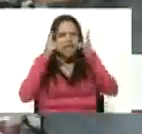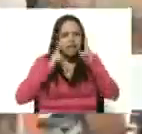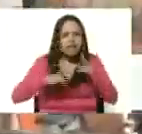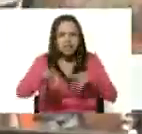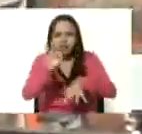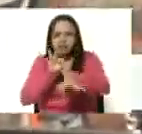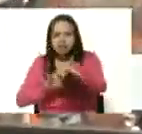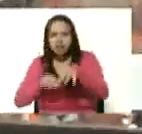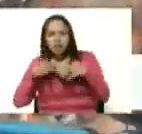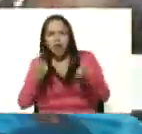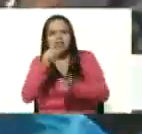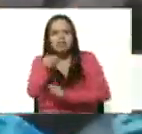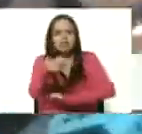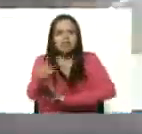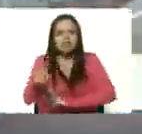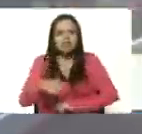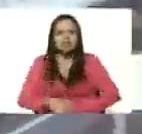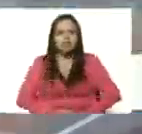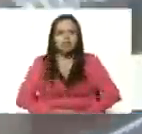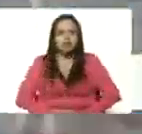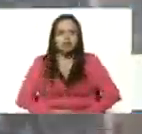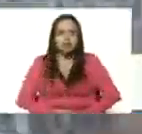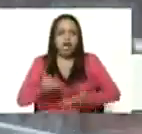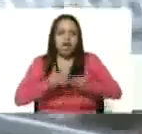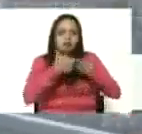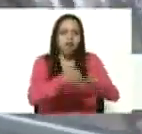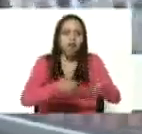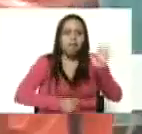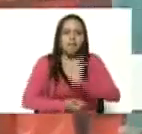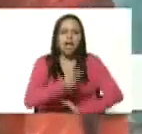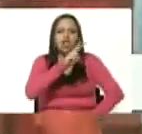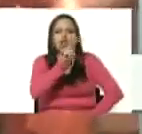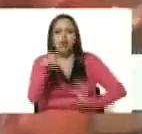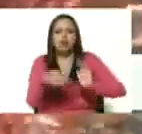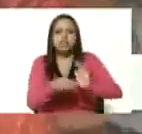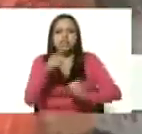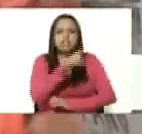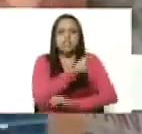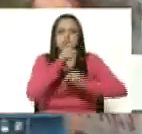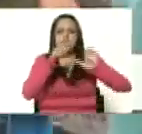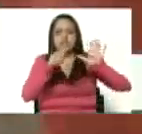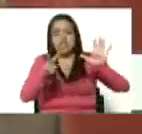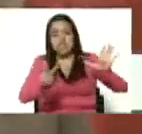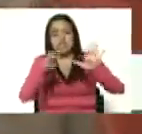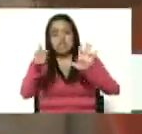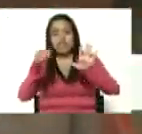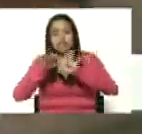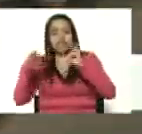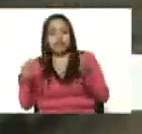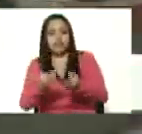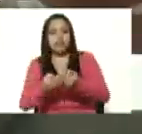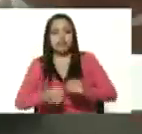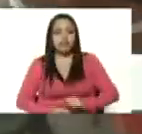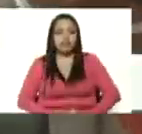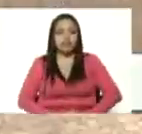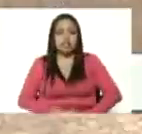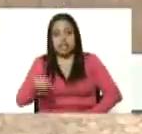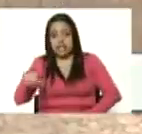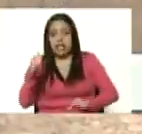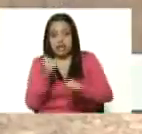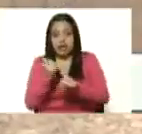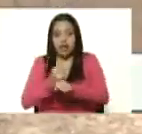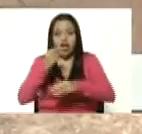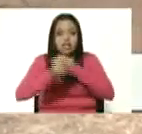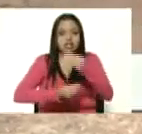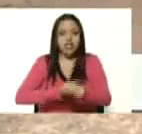la sardina beneficiando a más de 2.176 familias sepa usted que aparte de producir la Upedique Comando tiene la